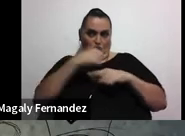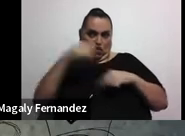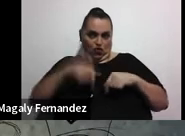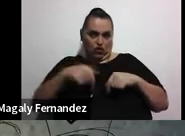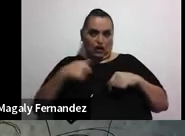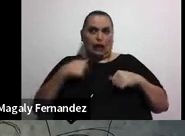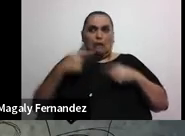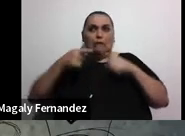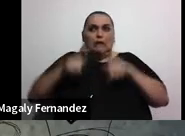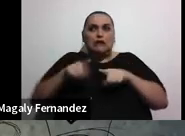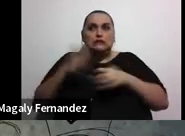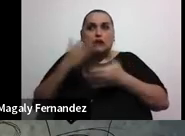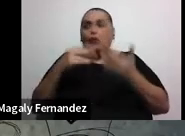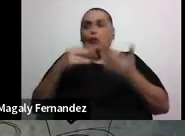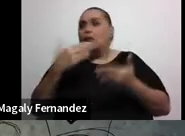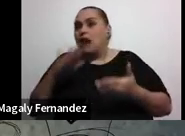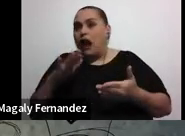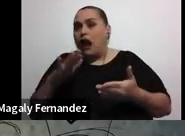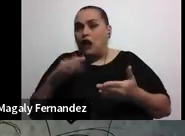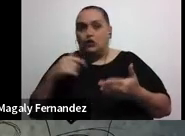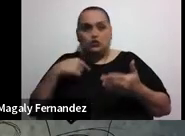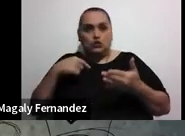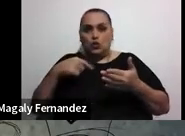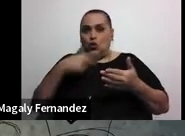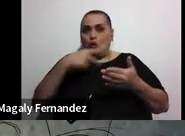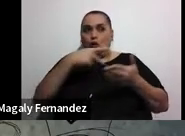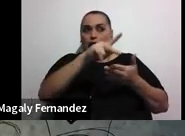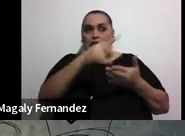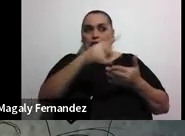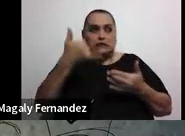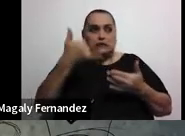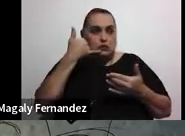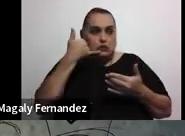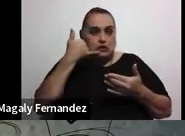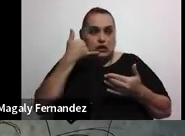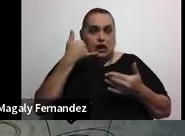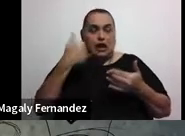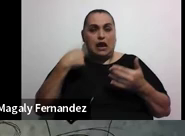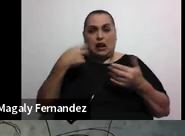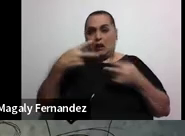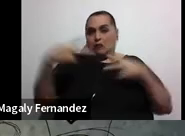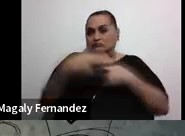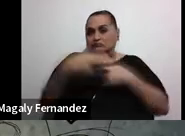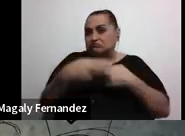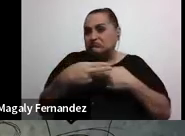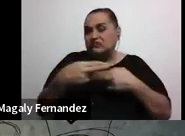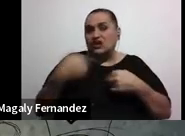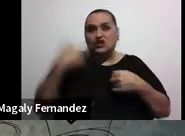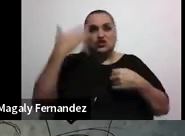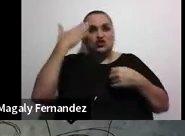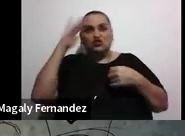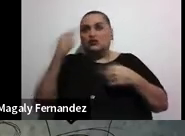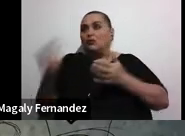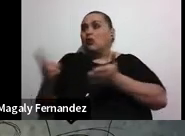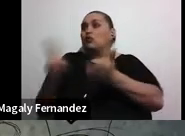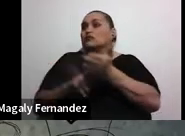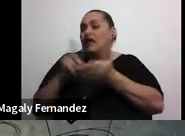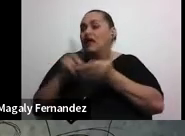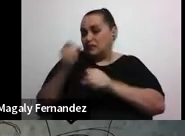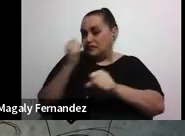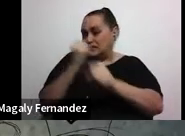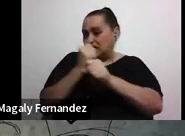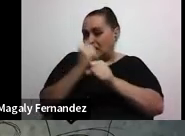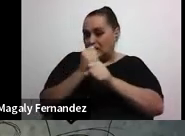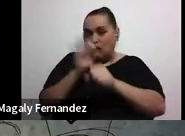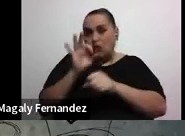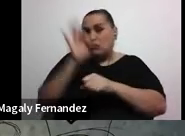malo. Van a venir a la emoción, no pagué el celular, me van a pagar el celular, o no sé si me van a contratar para otro